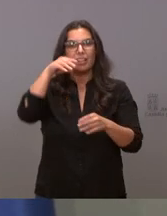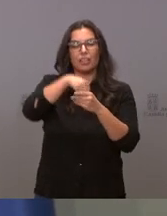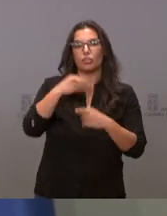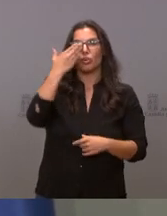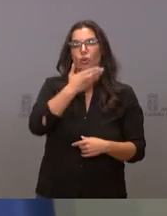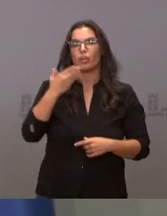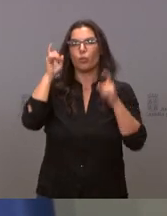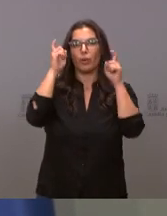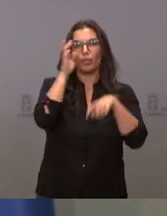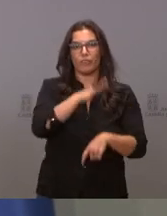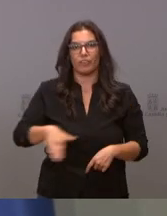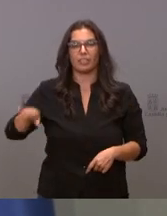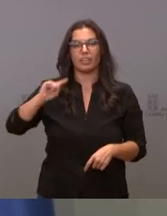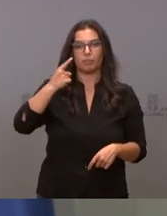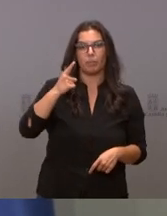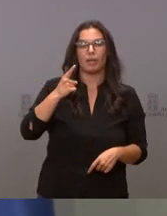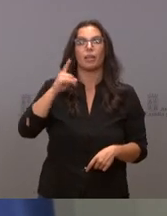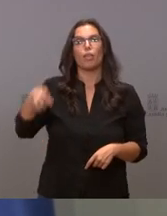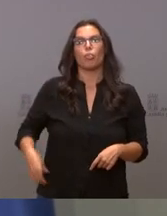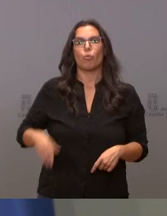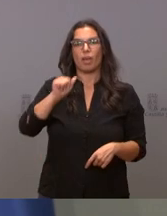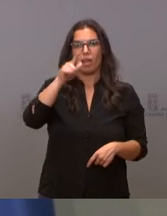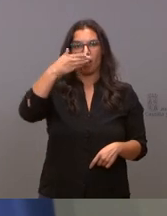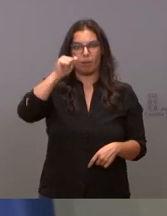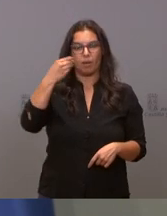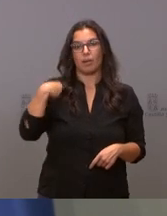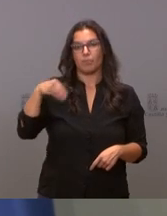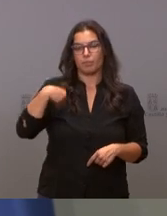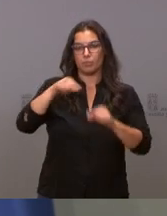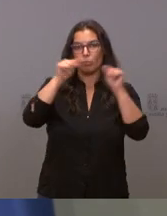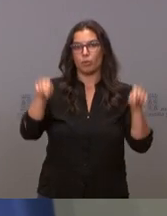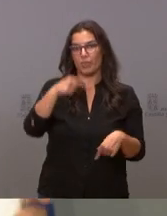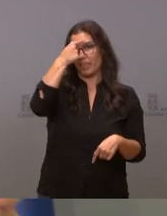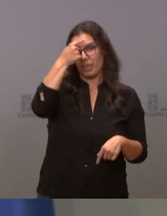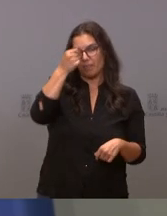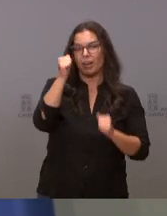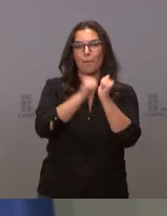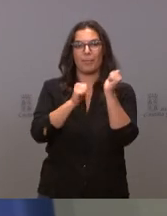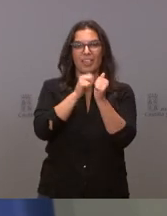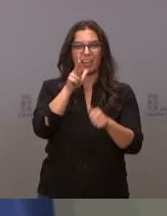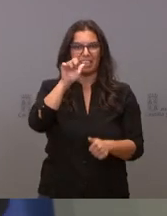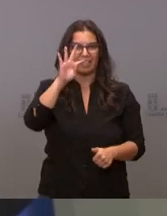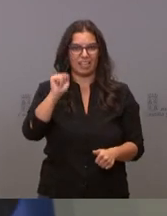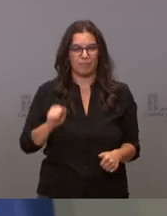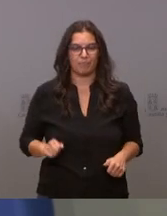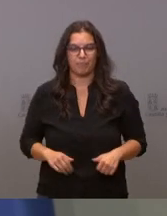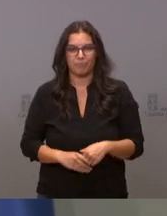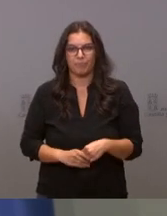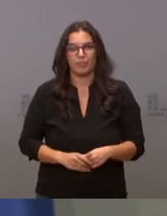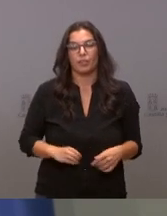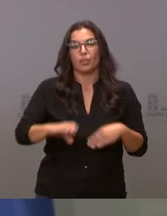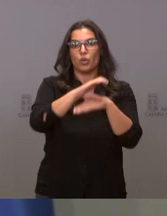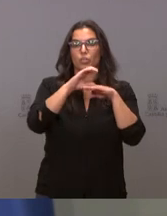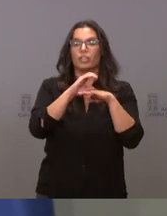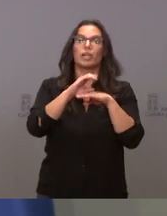Infantil y Primaria Gran Duque de Alba en Piedraíta, en la provincia de Ávila. La Consejería de Cultura